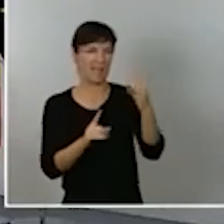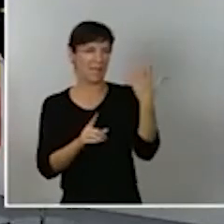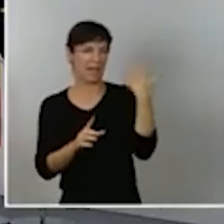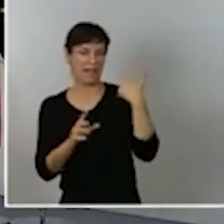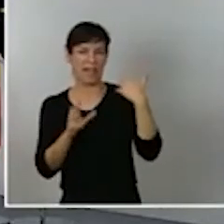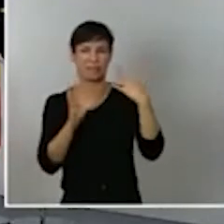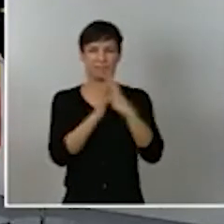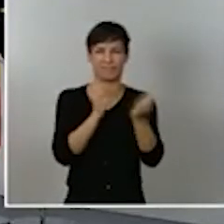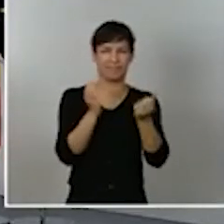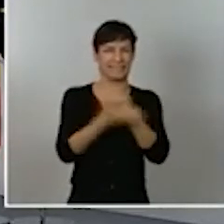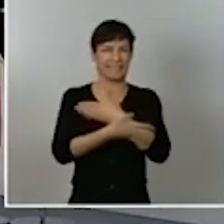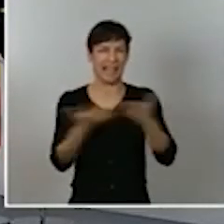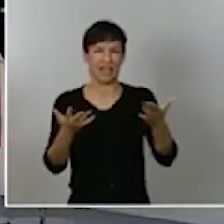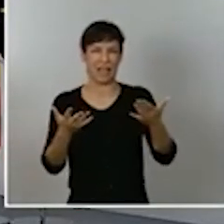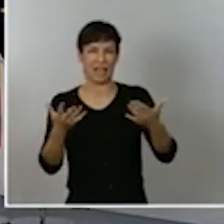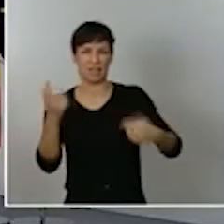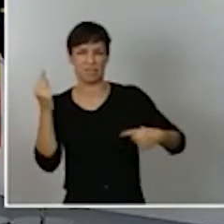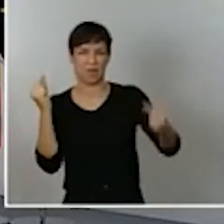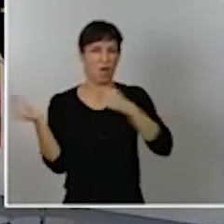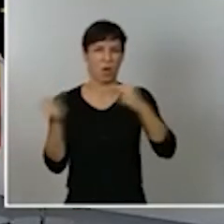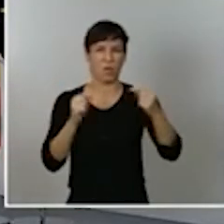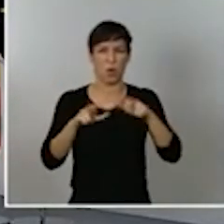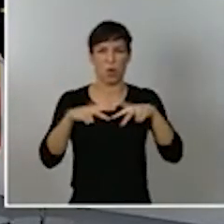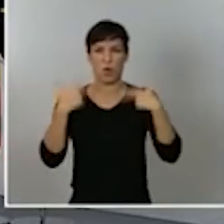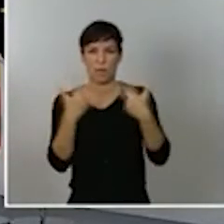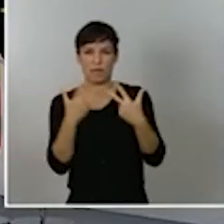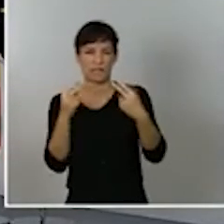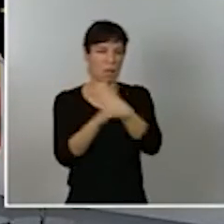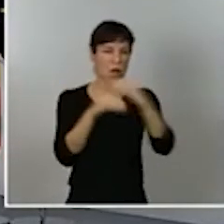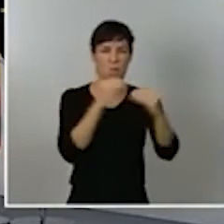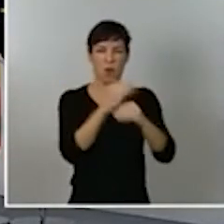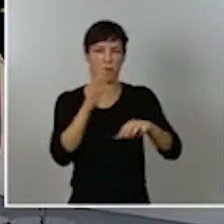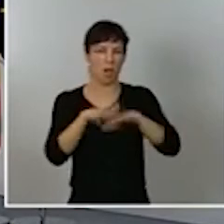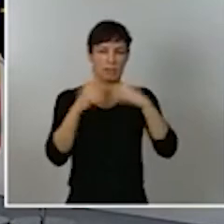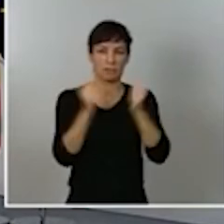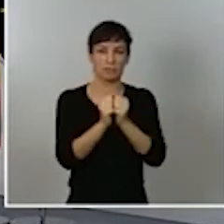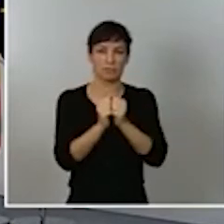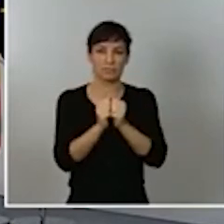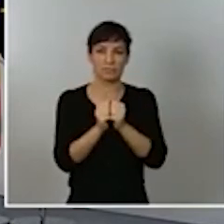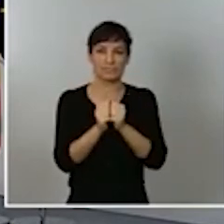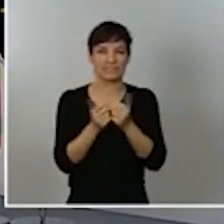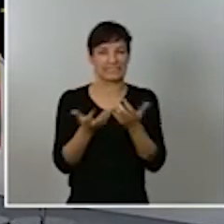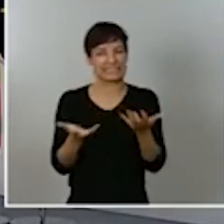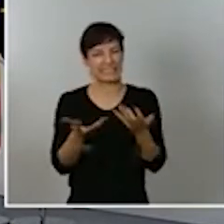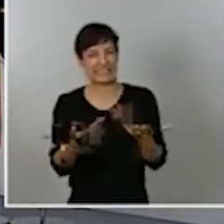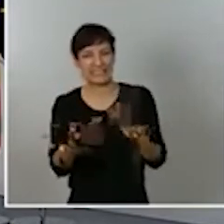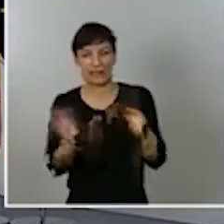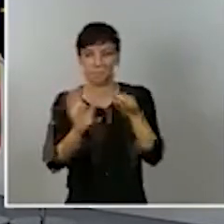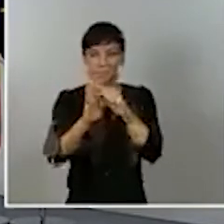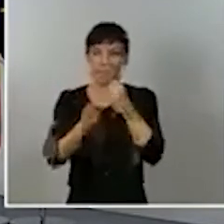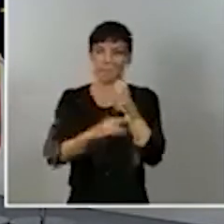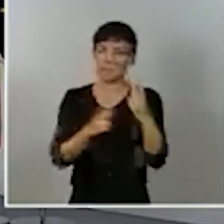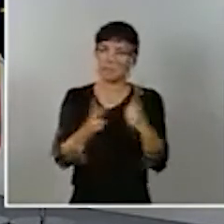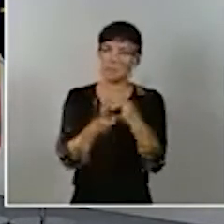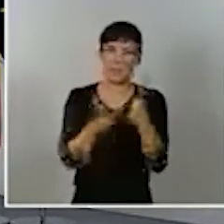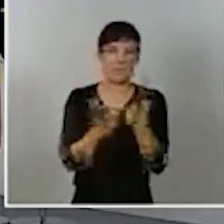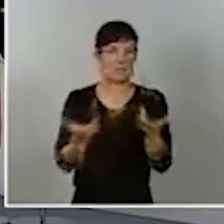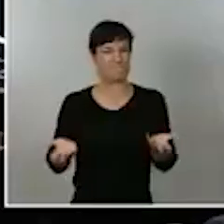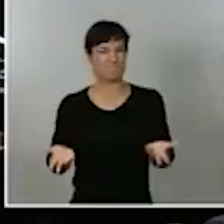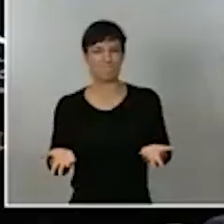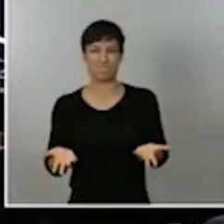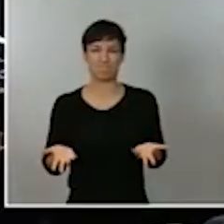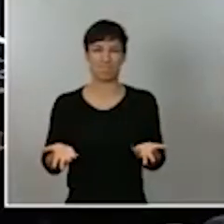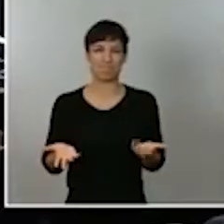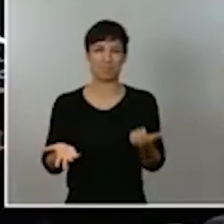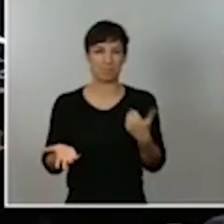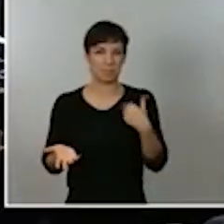lucha de ruedas de prensa precisamente no ayuda a eso a que las medidas cuenten con respaldo social sería este por tanto el peor de los